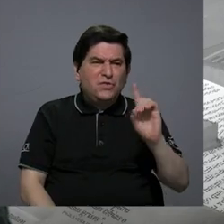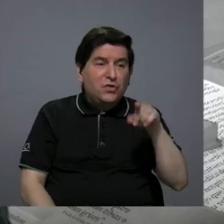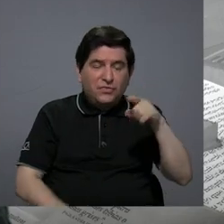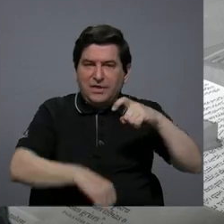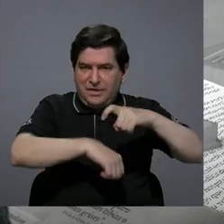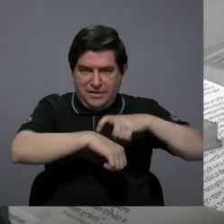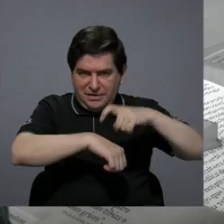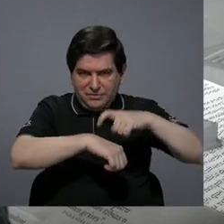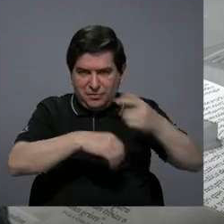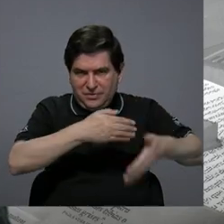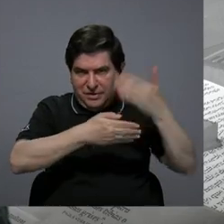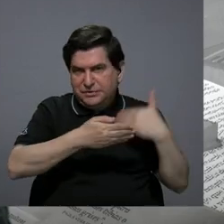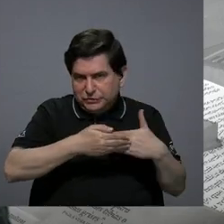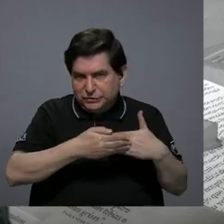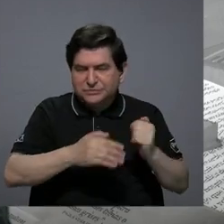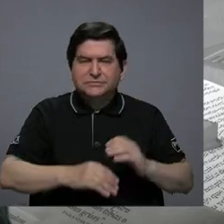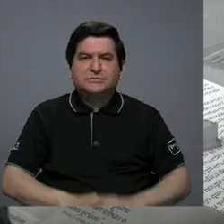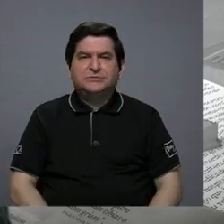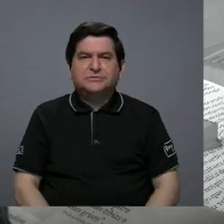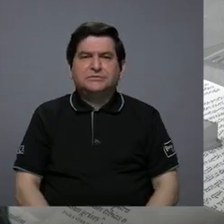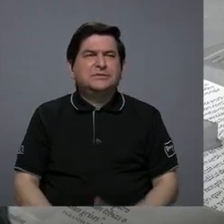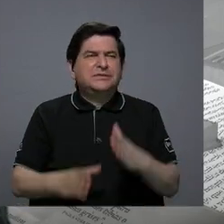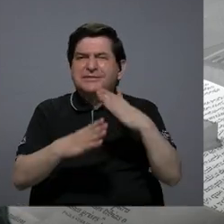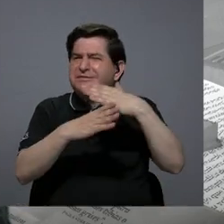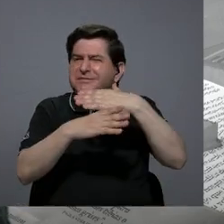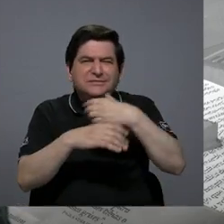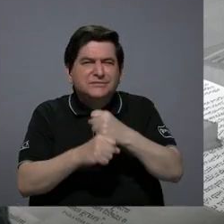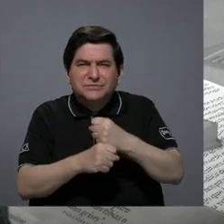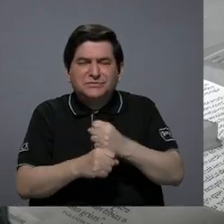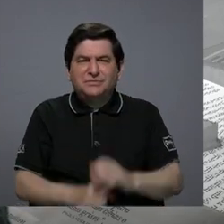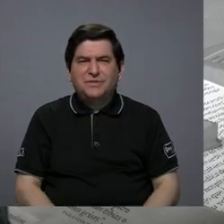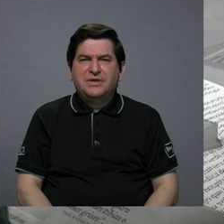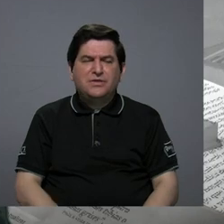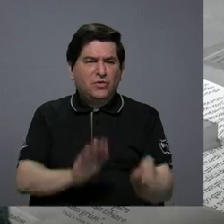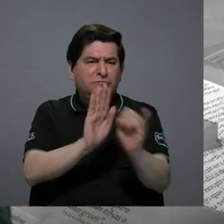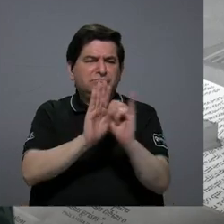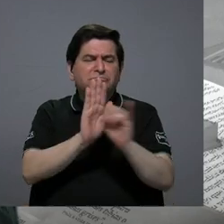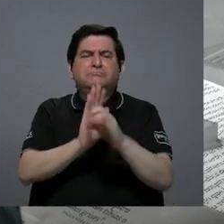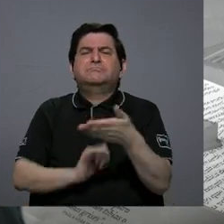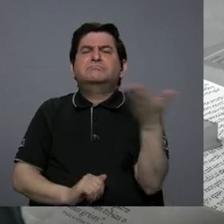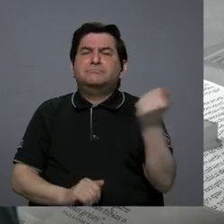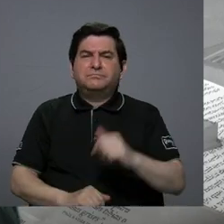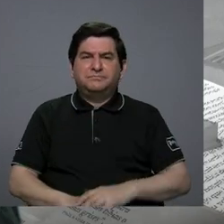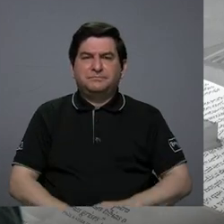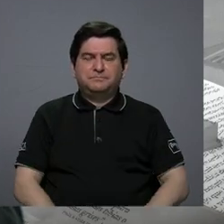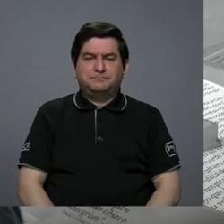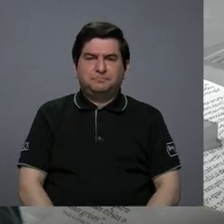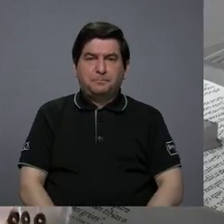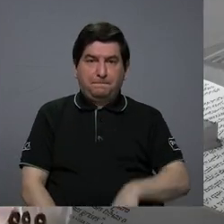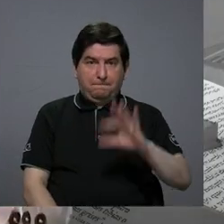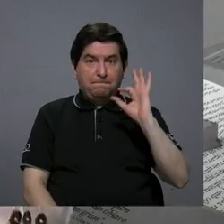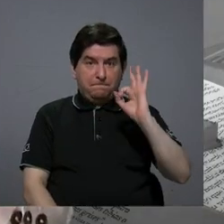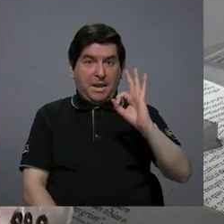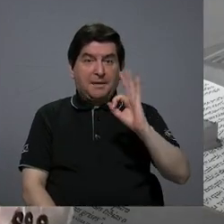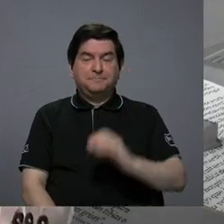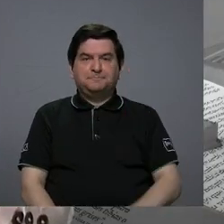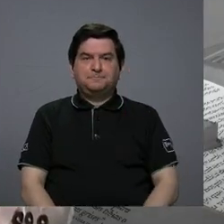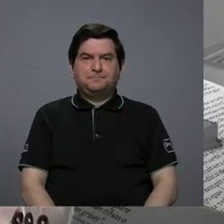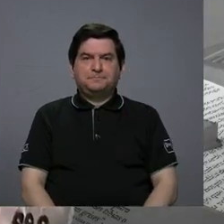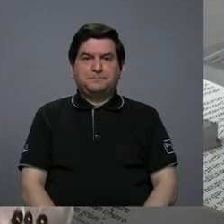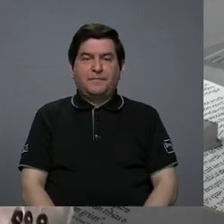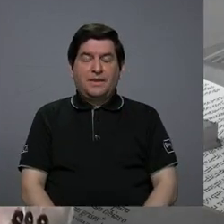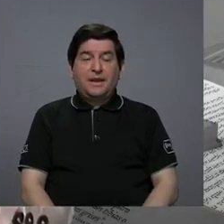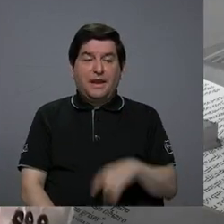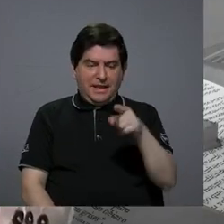vivía en ese momento? ¿Qué, en resumen, qué han identificado? Bueno, justamente